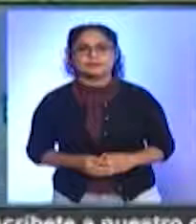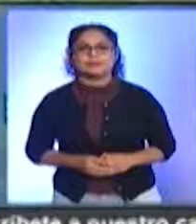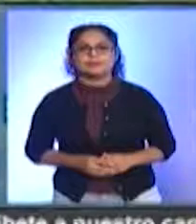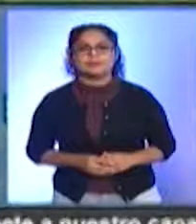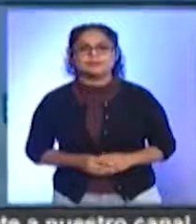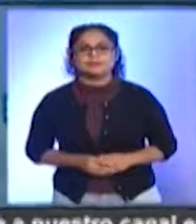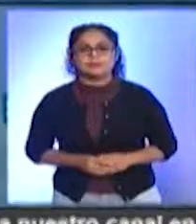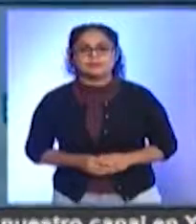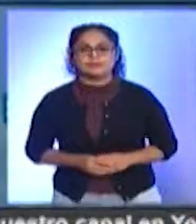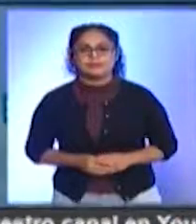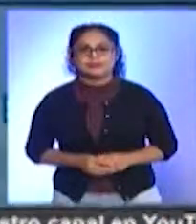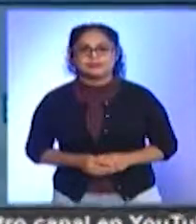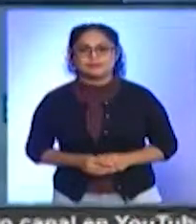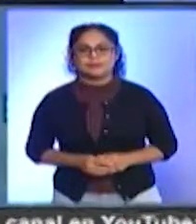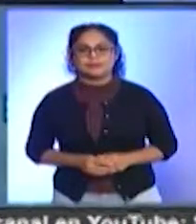Noticias.